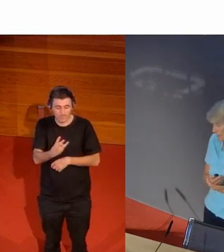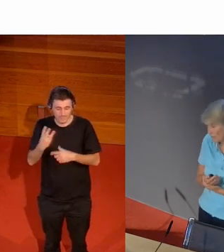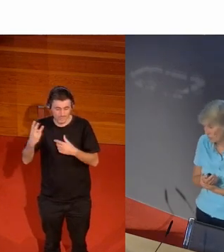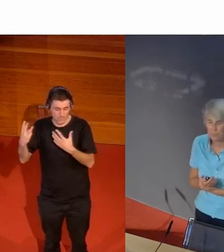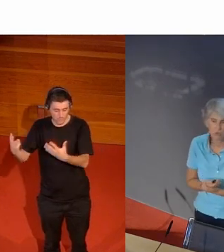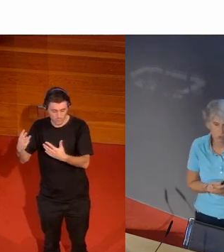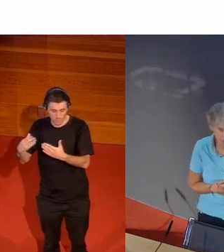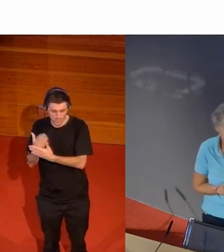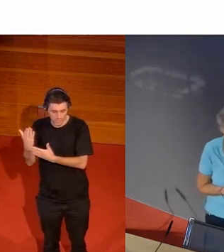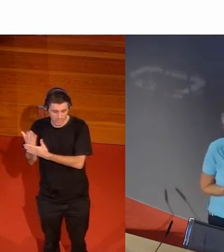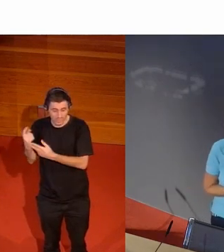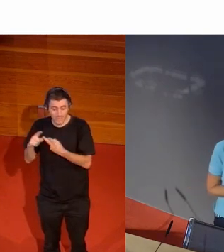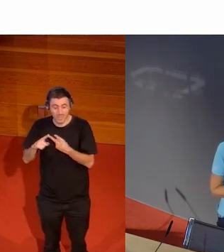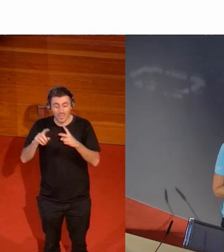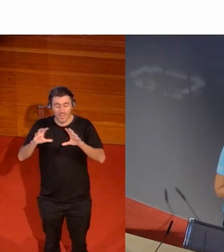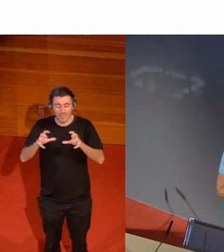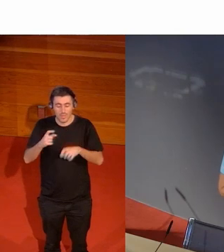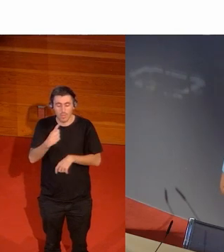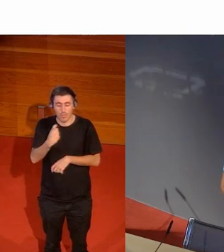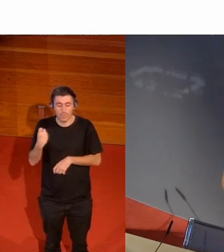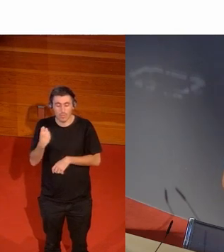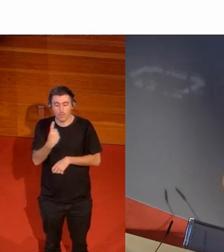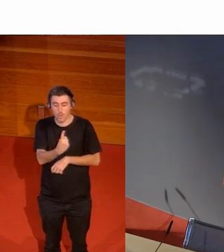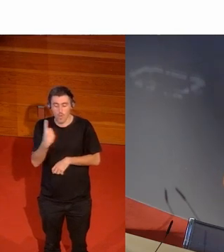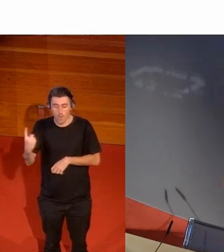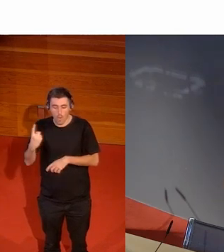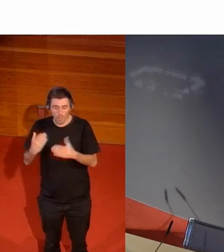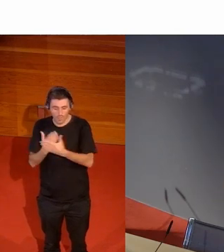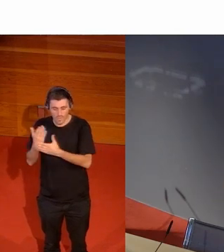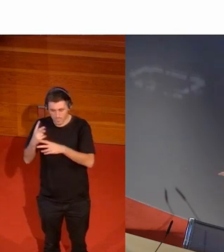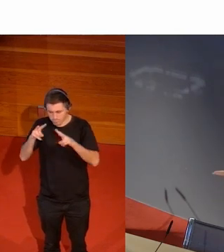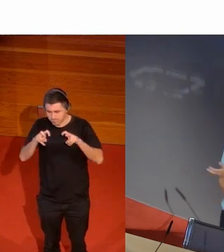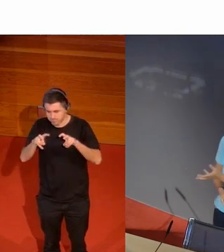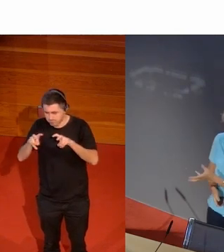y en radio 111 días para tabular resultados